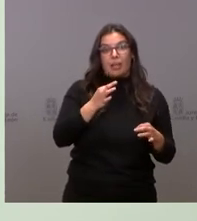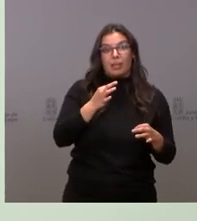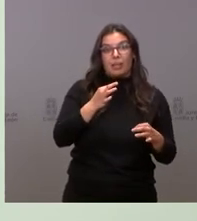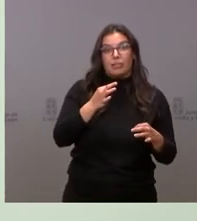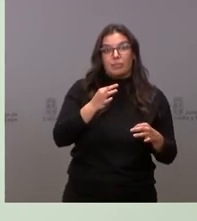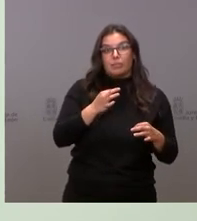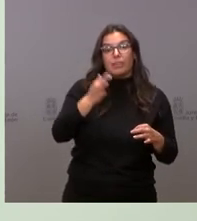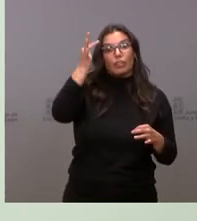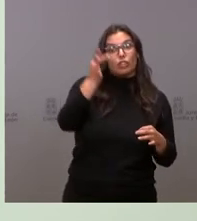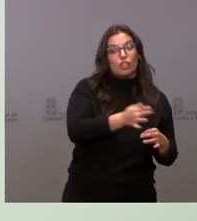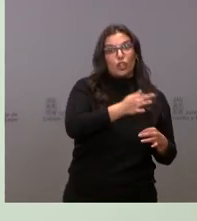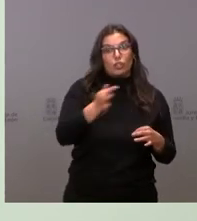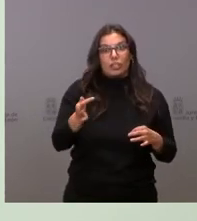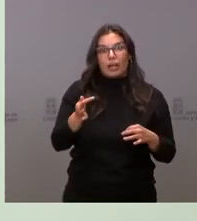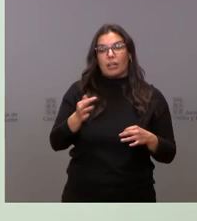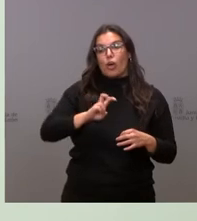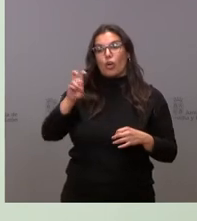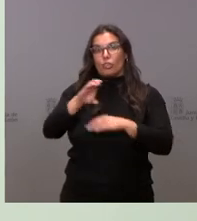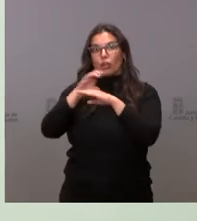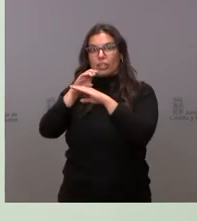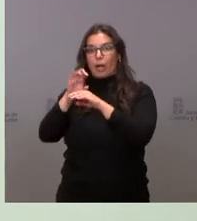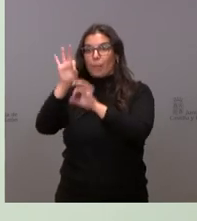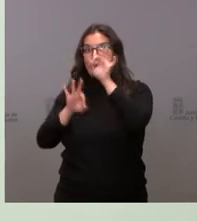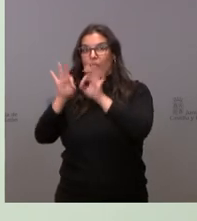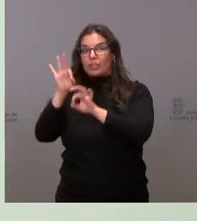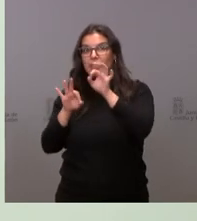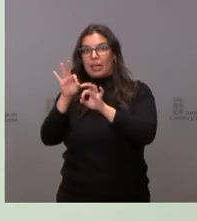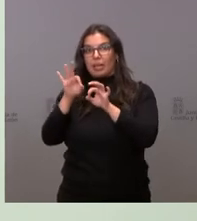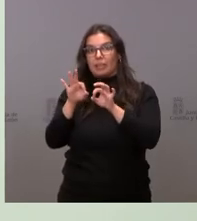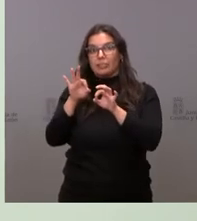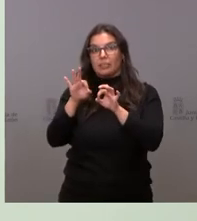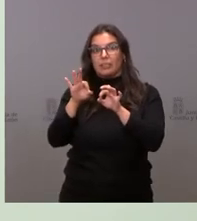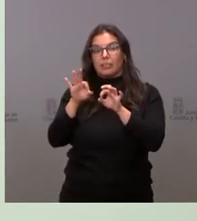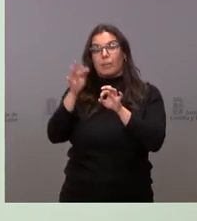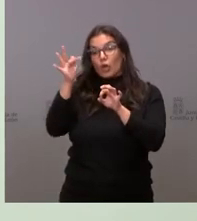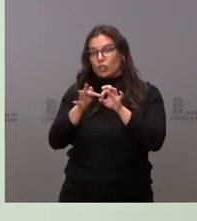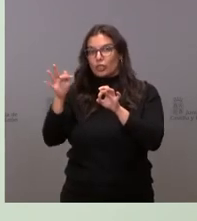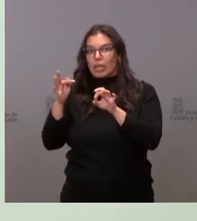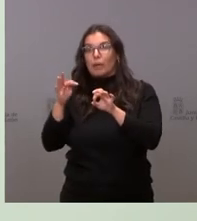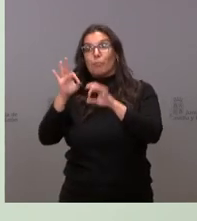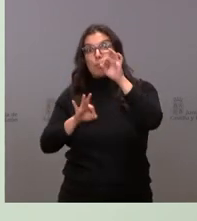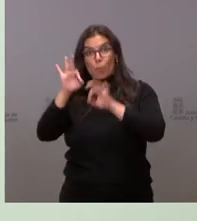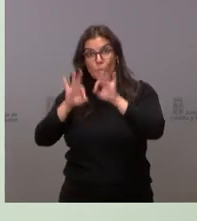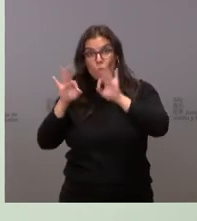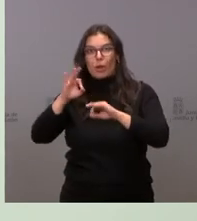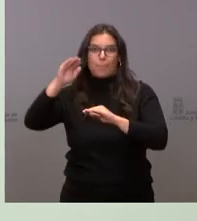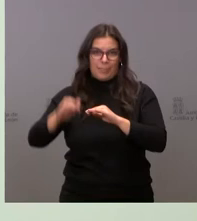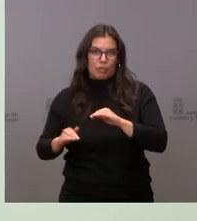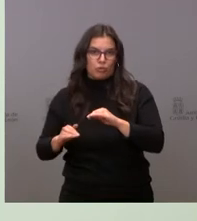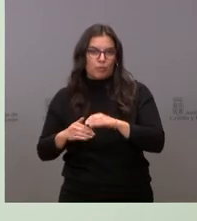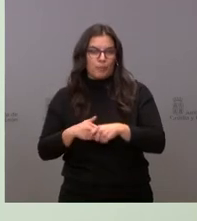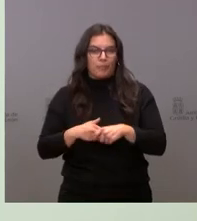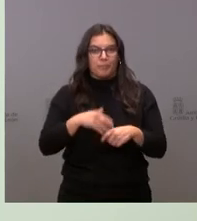cifras absolutas que la que tienen otras consejerías que a lo mejor crecen en términos relativos y en cifras absolutas son cantidades